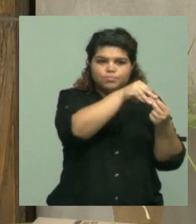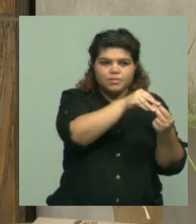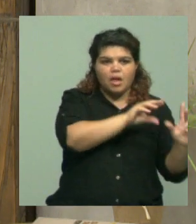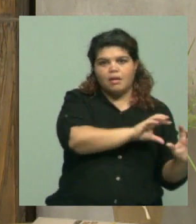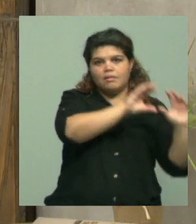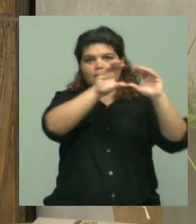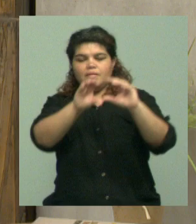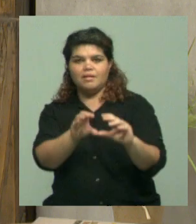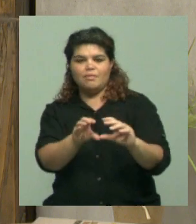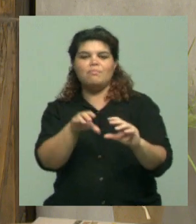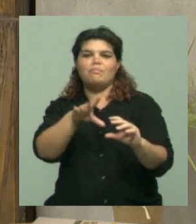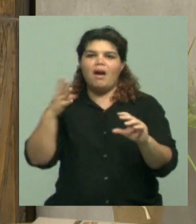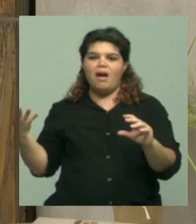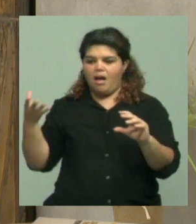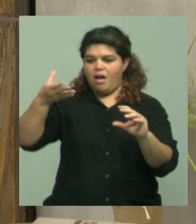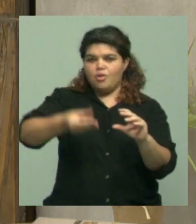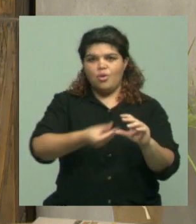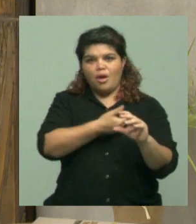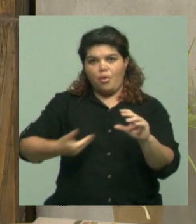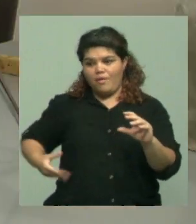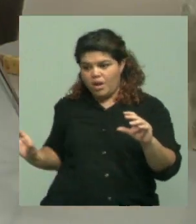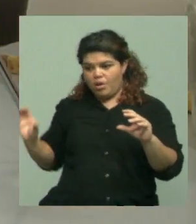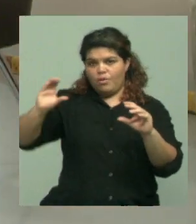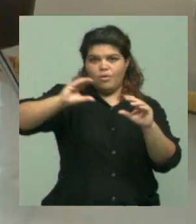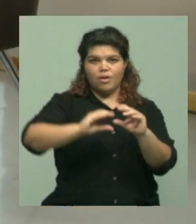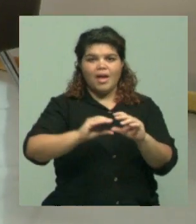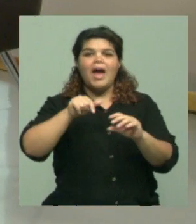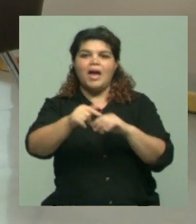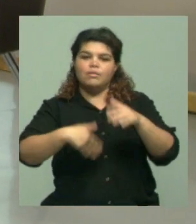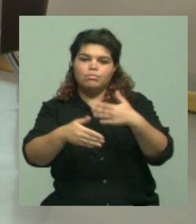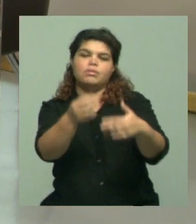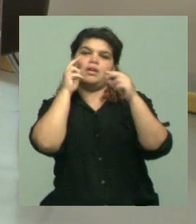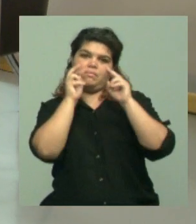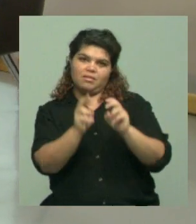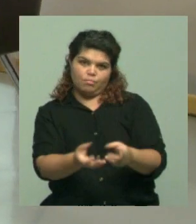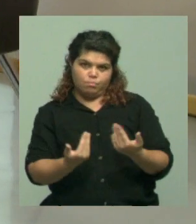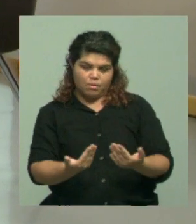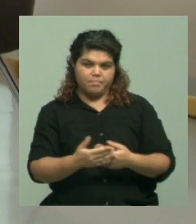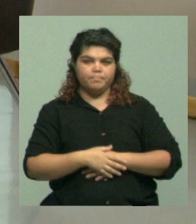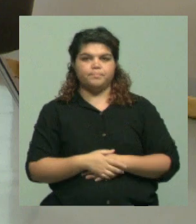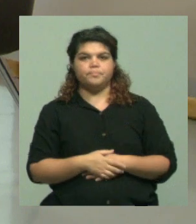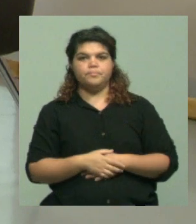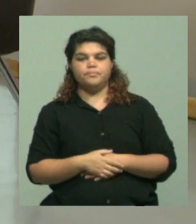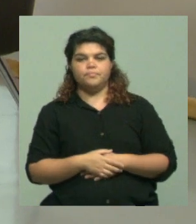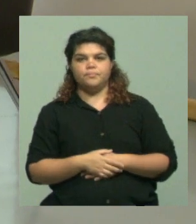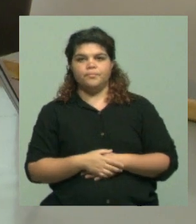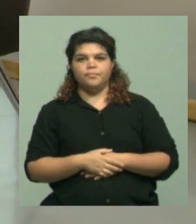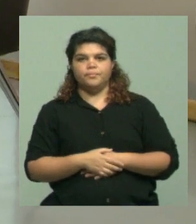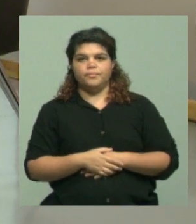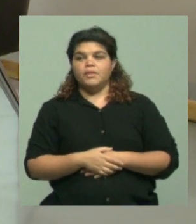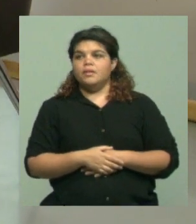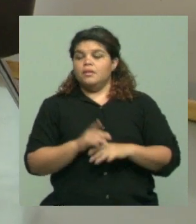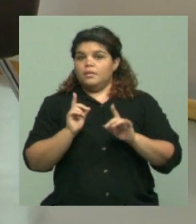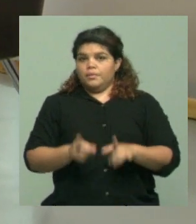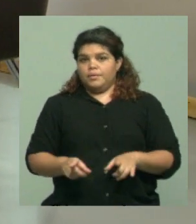los aportes del Estado. Bueno, volviendo al tema de este simposio y de la leishmaniasis, esto quería volver a hacer referencia un poco a lo que